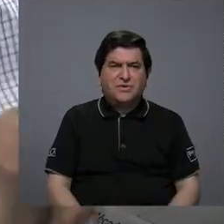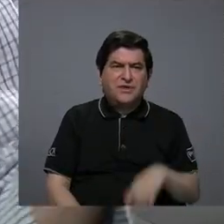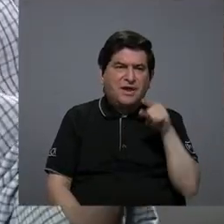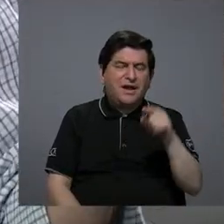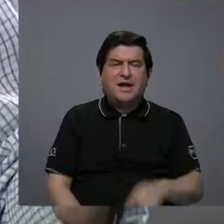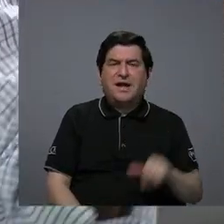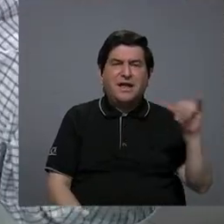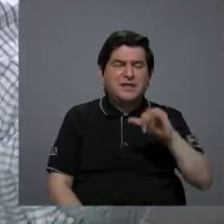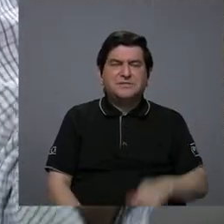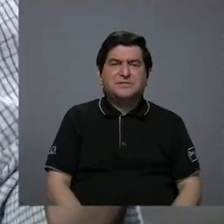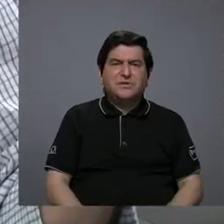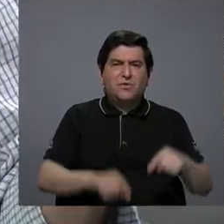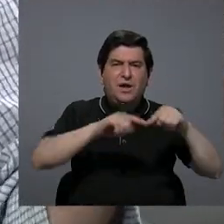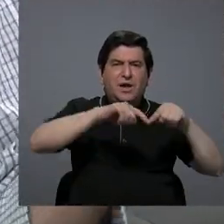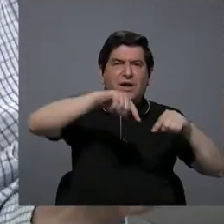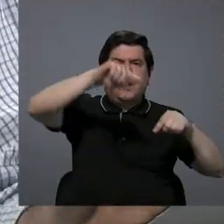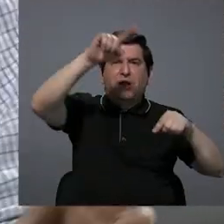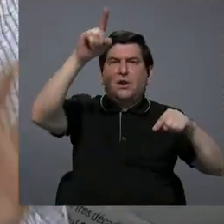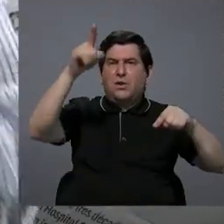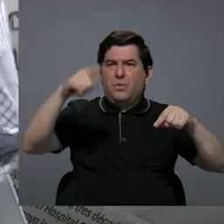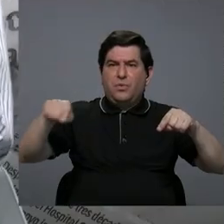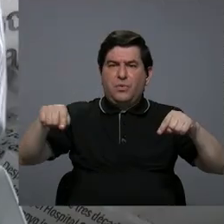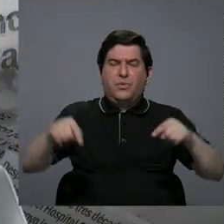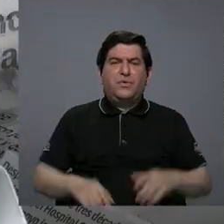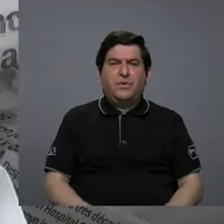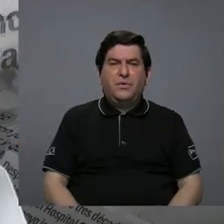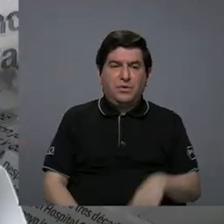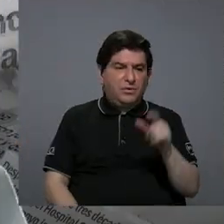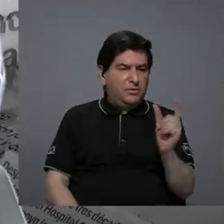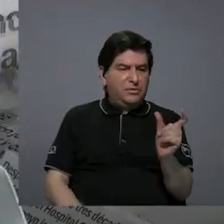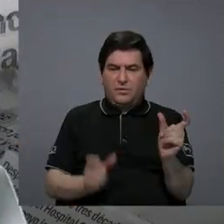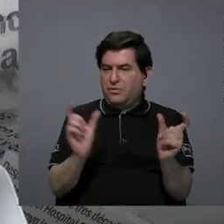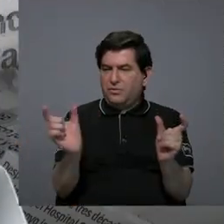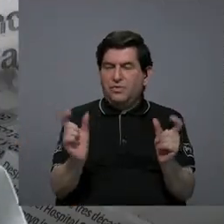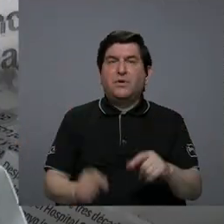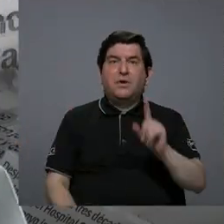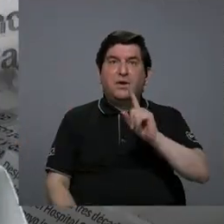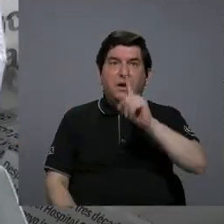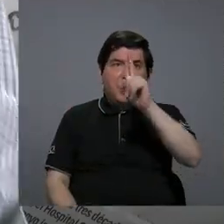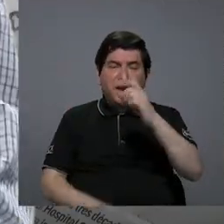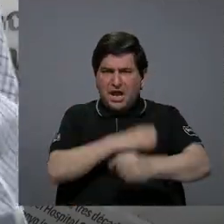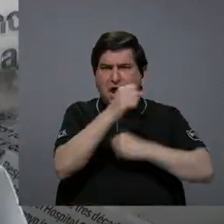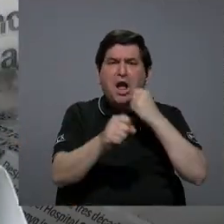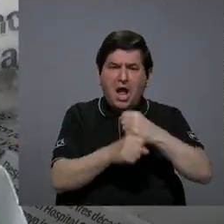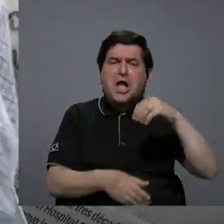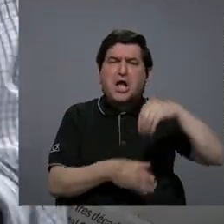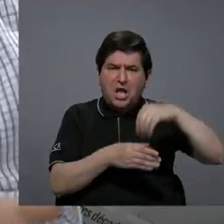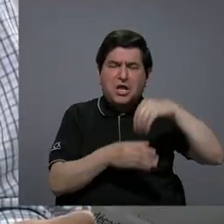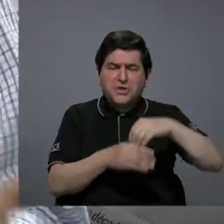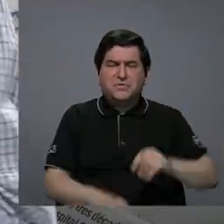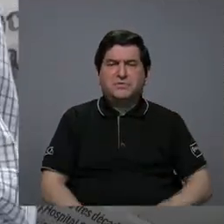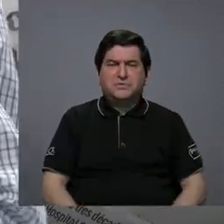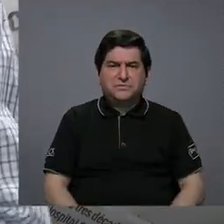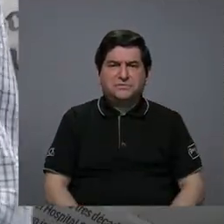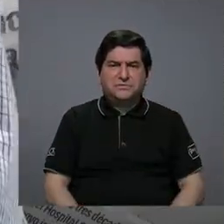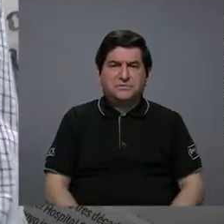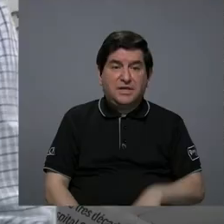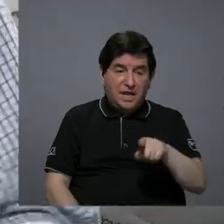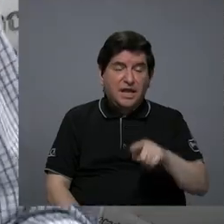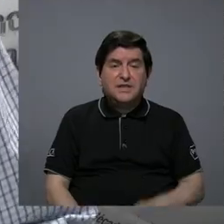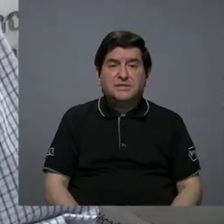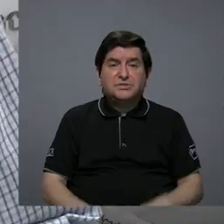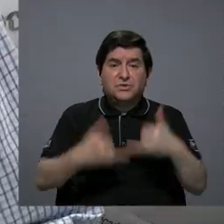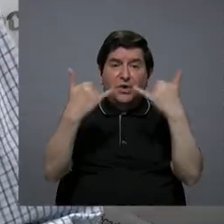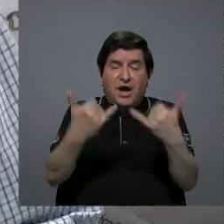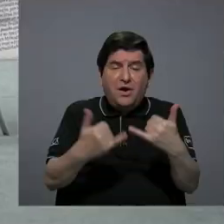una campana ¿verdad? las dos colas están muy abajo y arriba tuvimos unos años de mayor inversión y eso se está